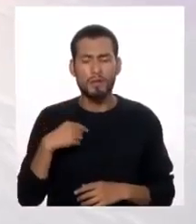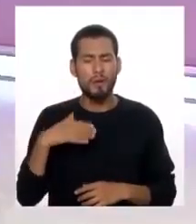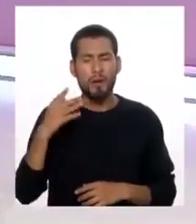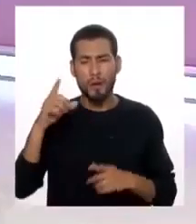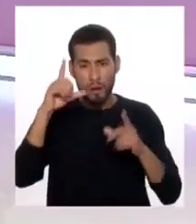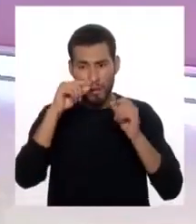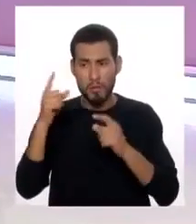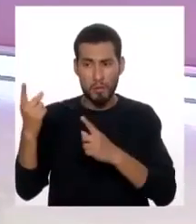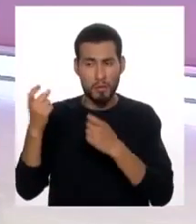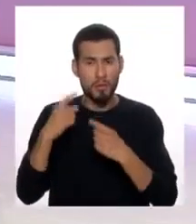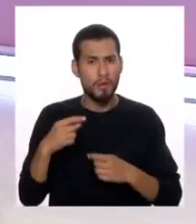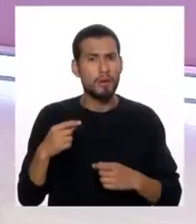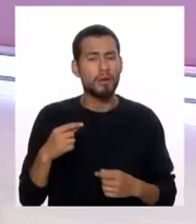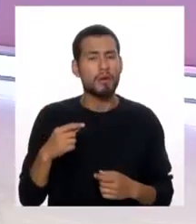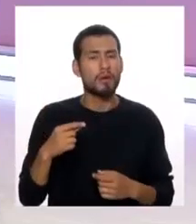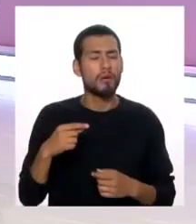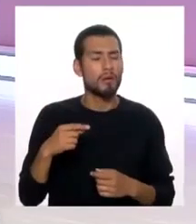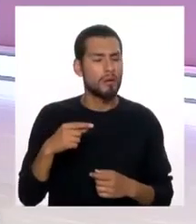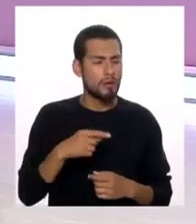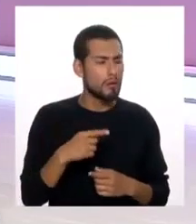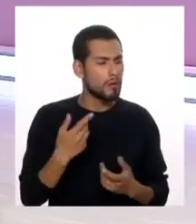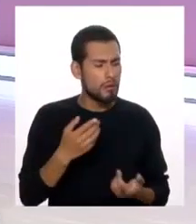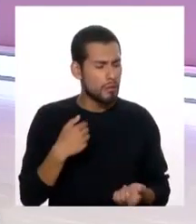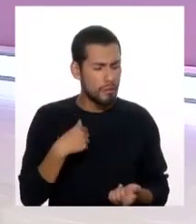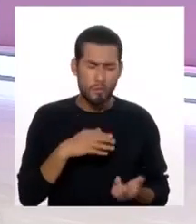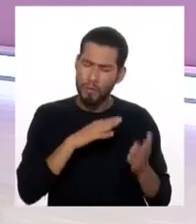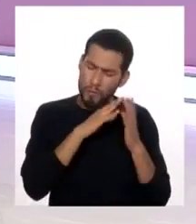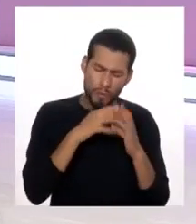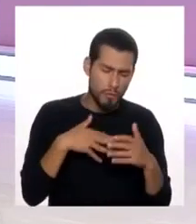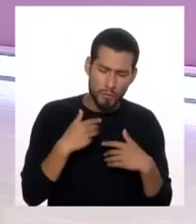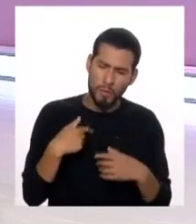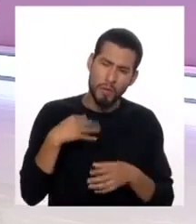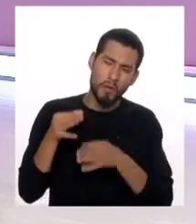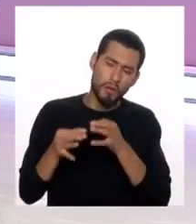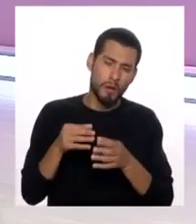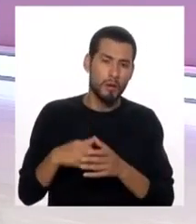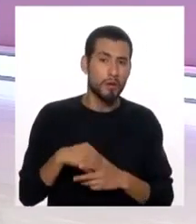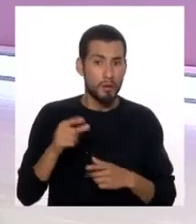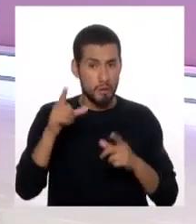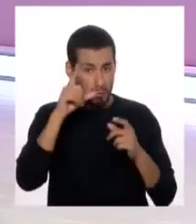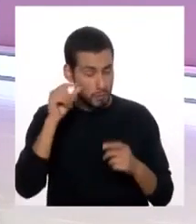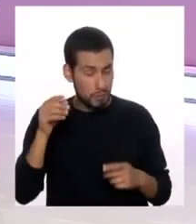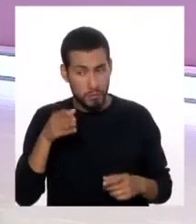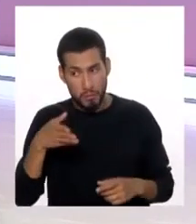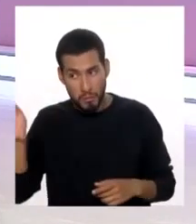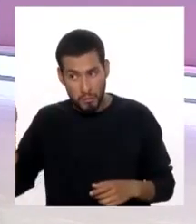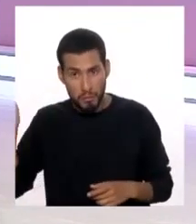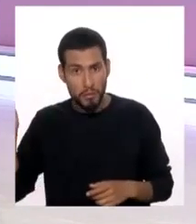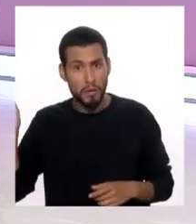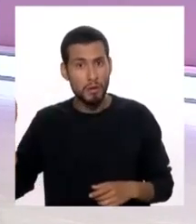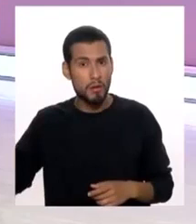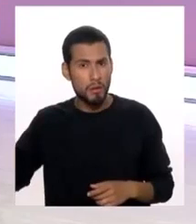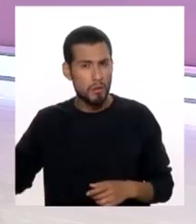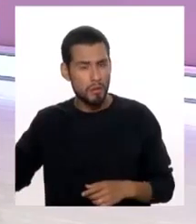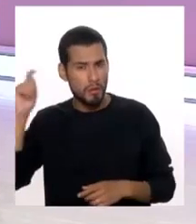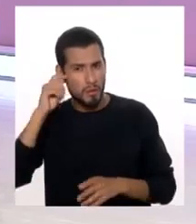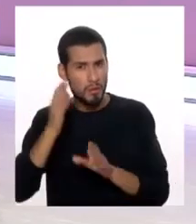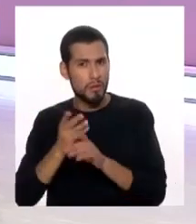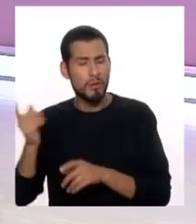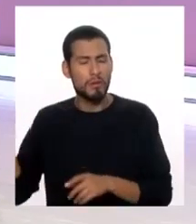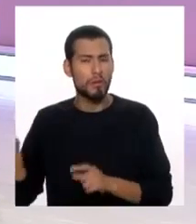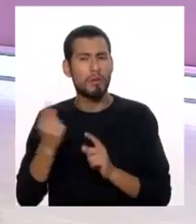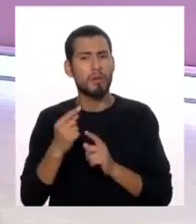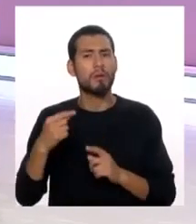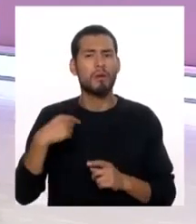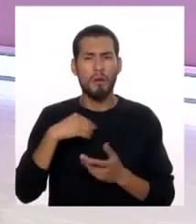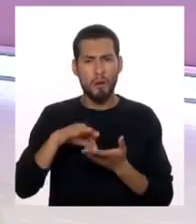enfermera y me pregunta, bueno, es que no puedo dormir, le conté el tema. O sea, se entró, hablaría con la psiquiatra y me mandó una pasada